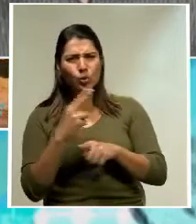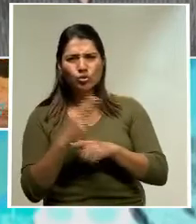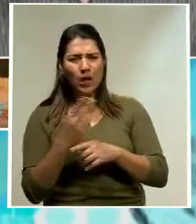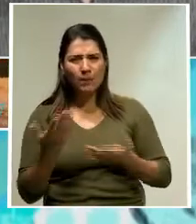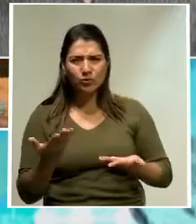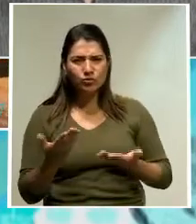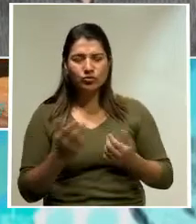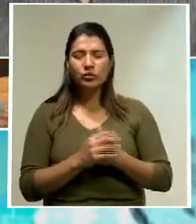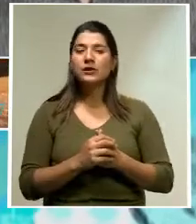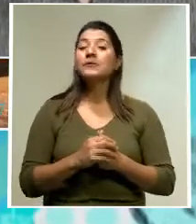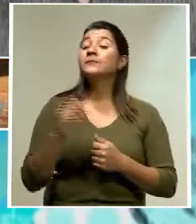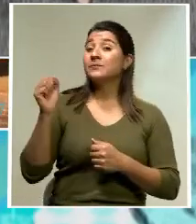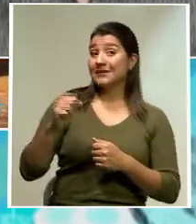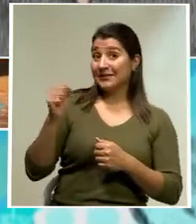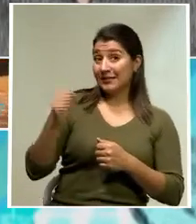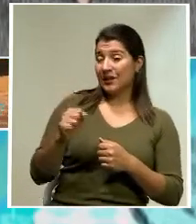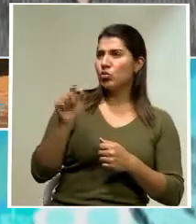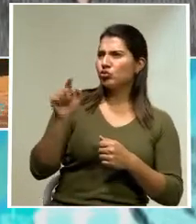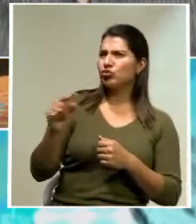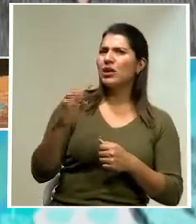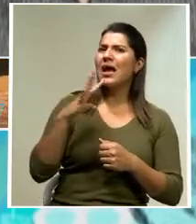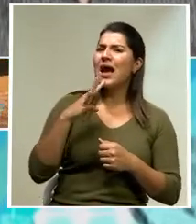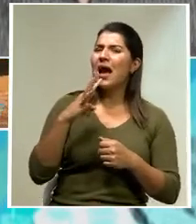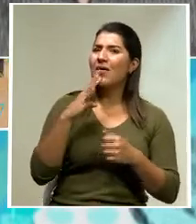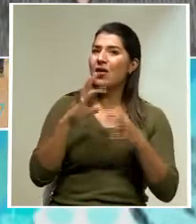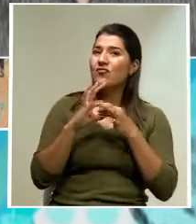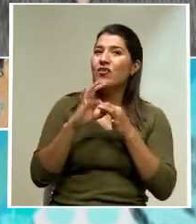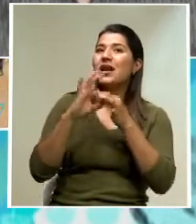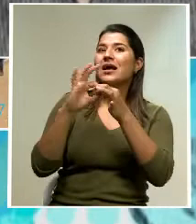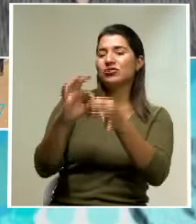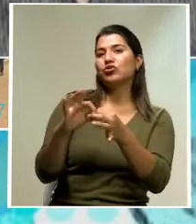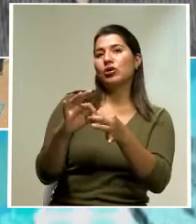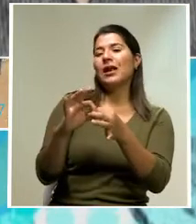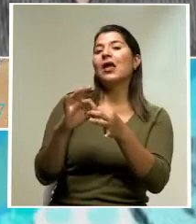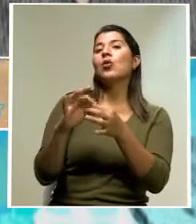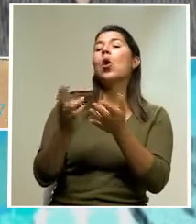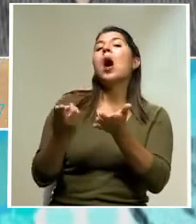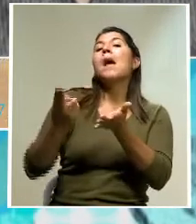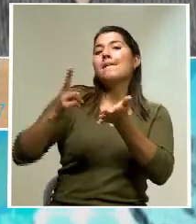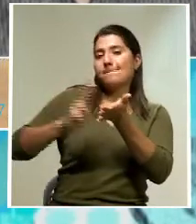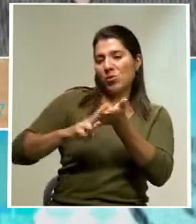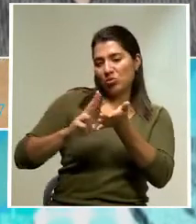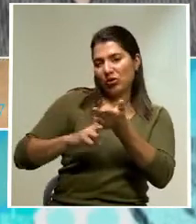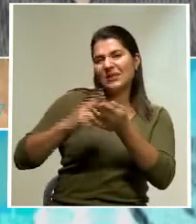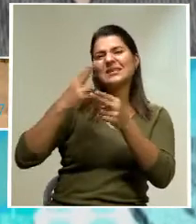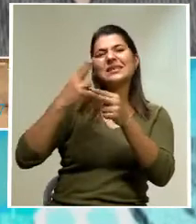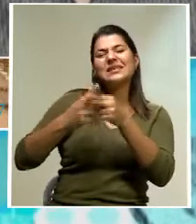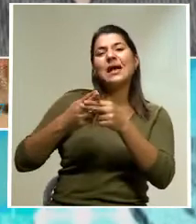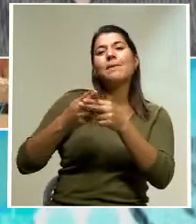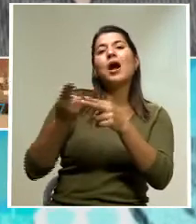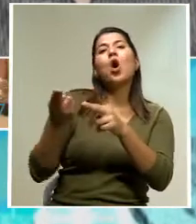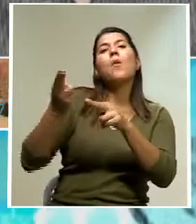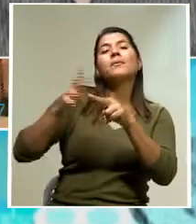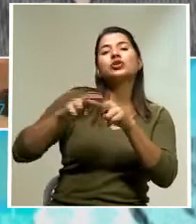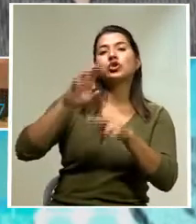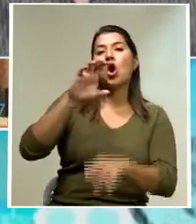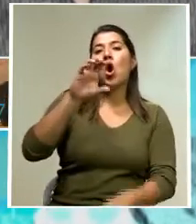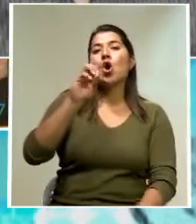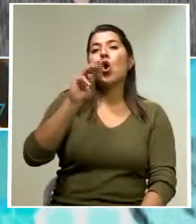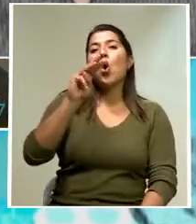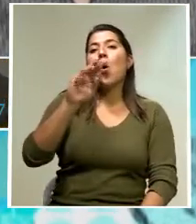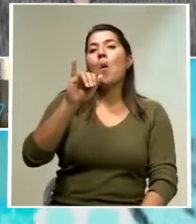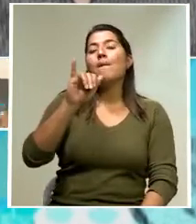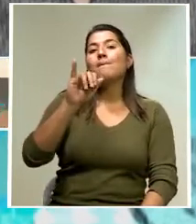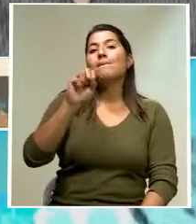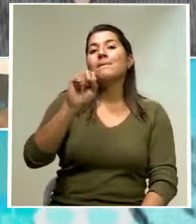Sí, usted se refiere a lo que son las comisiones de compromiso, ¿verdad? Las comisiones de compromiso es un pago que uno le